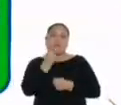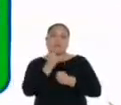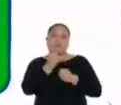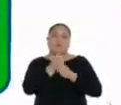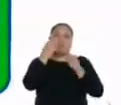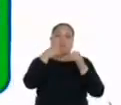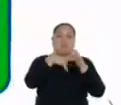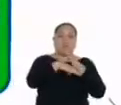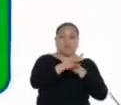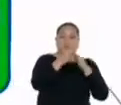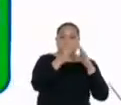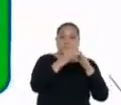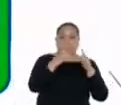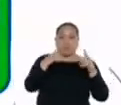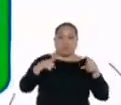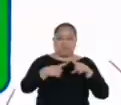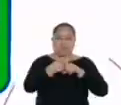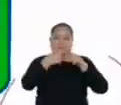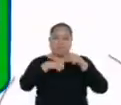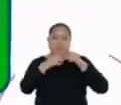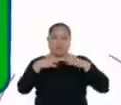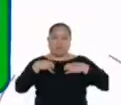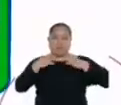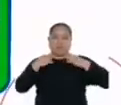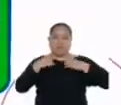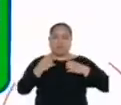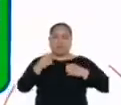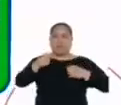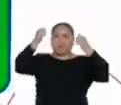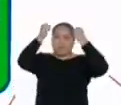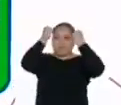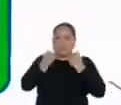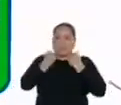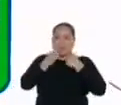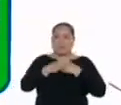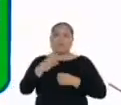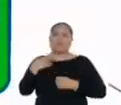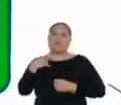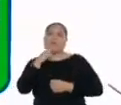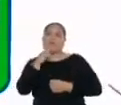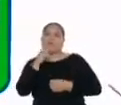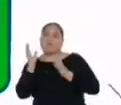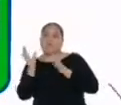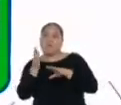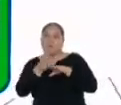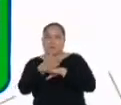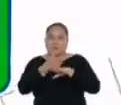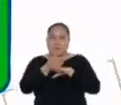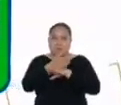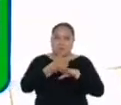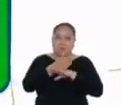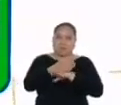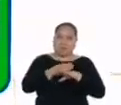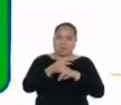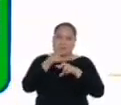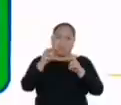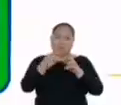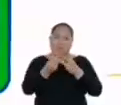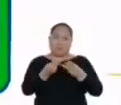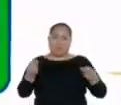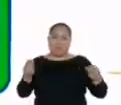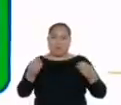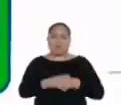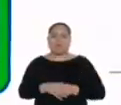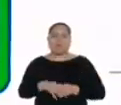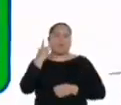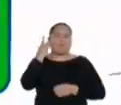en casa tejiendo chompas y mi papá, que es carpintero, hace muebles de madera, por lo que hay ruido todo el día y es